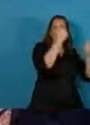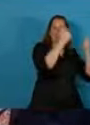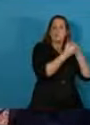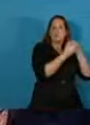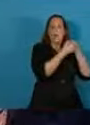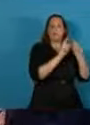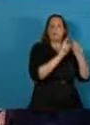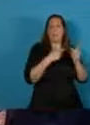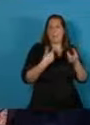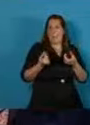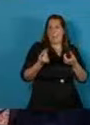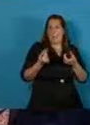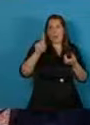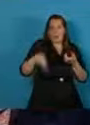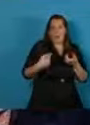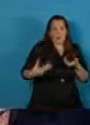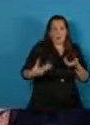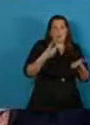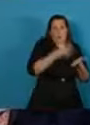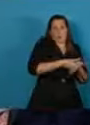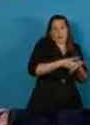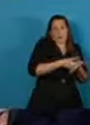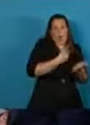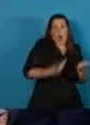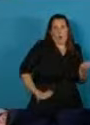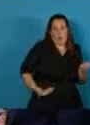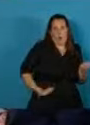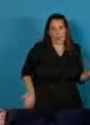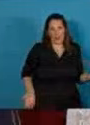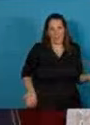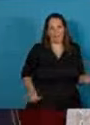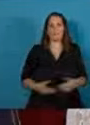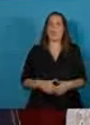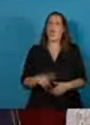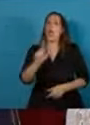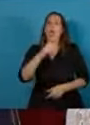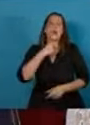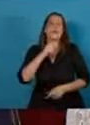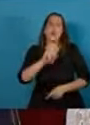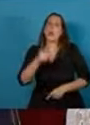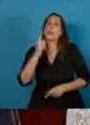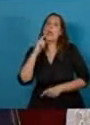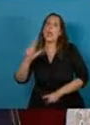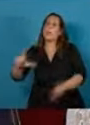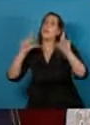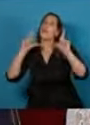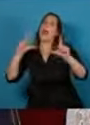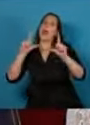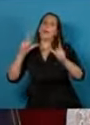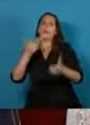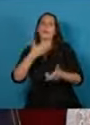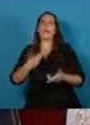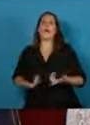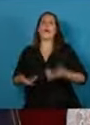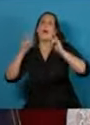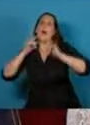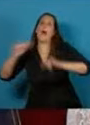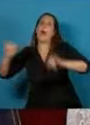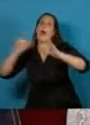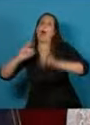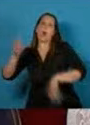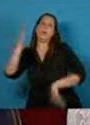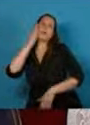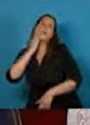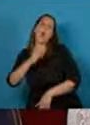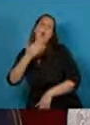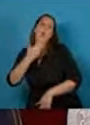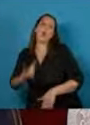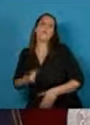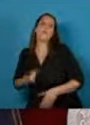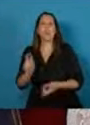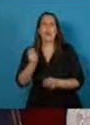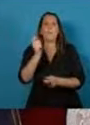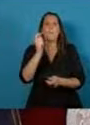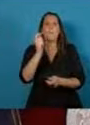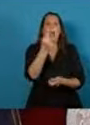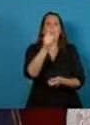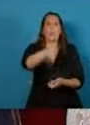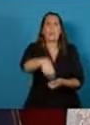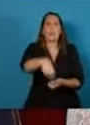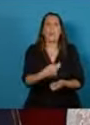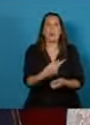no queremos avisos pagos con dinero de todos para que elogien las bondades del gobierno de turno